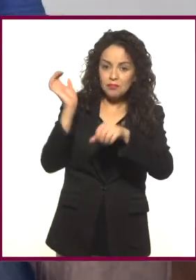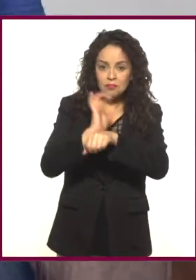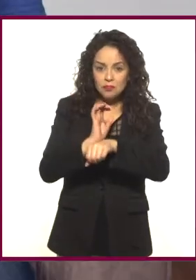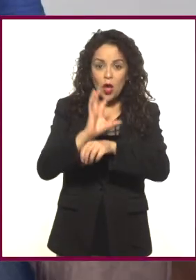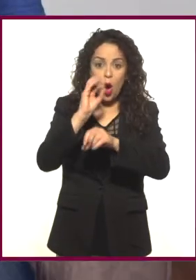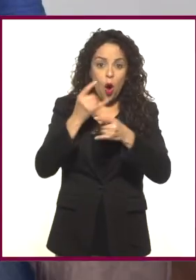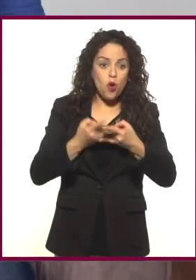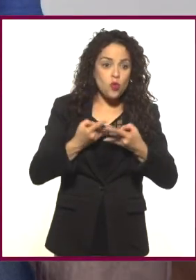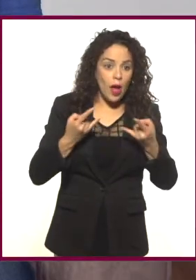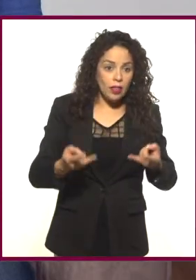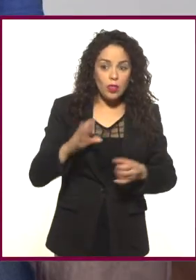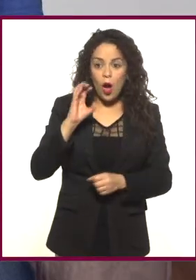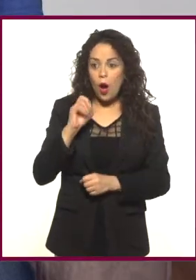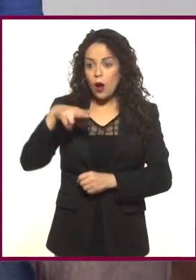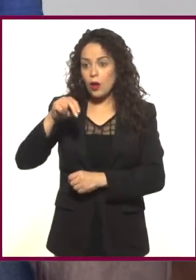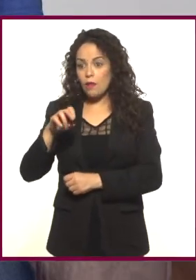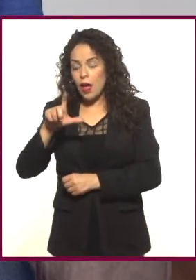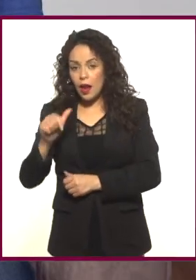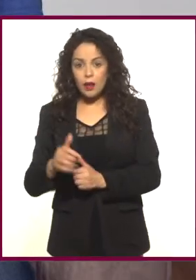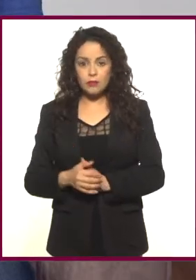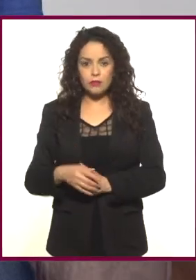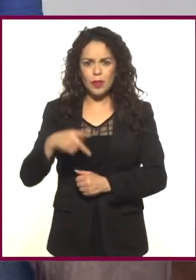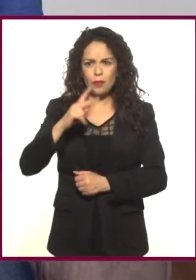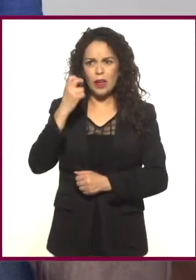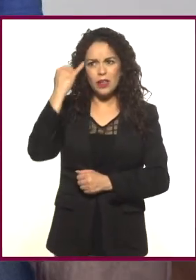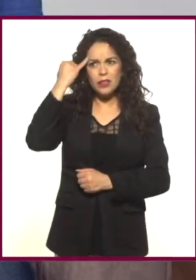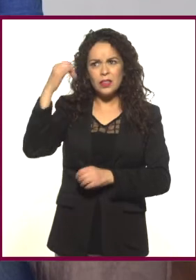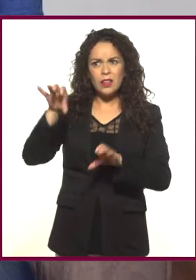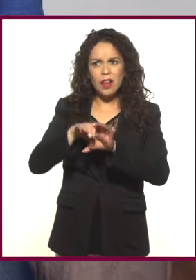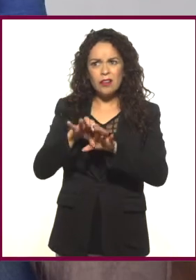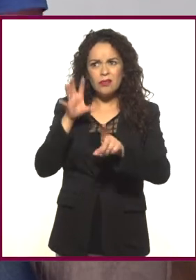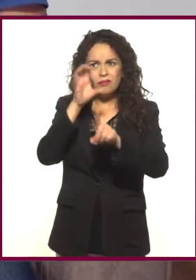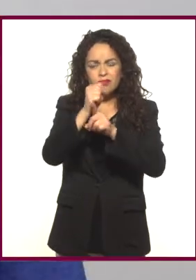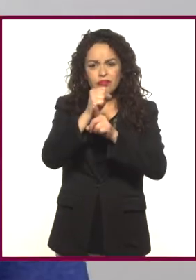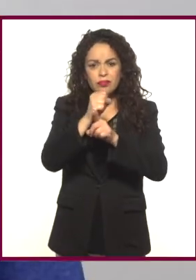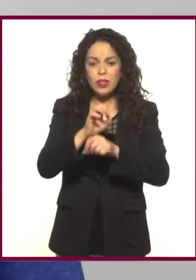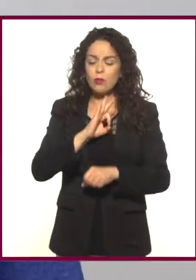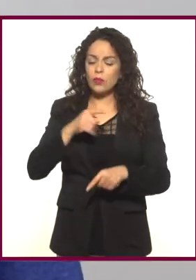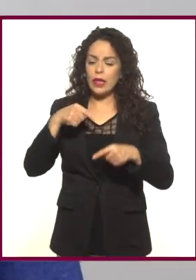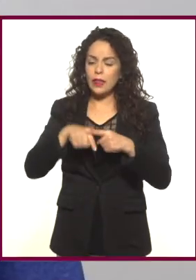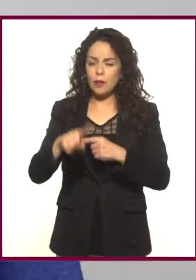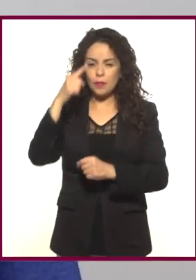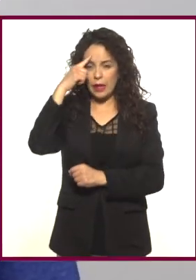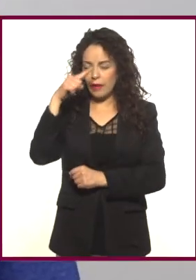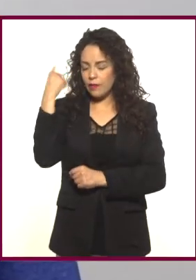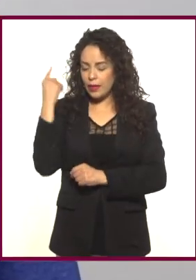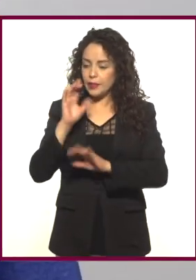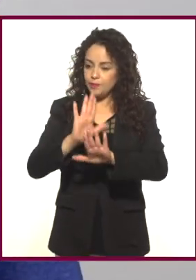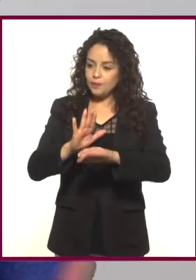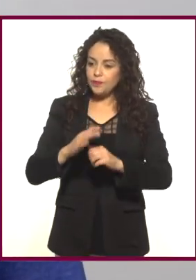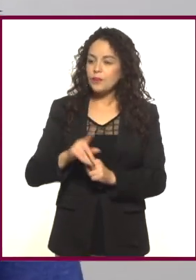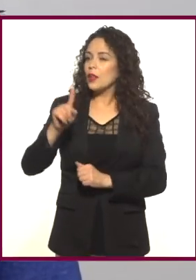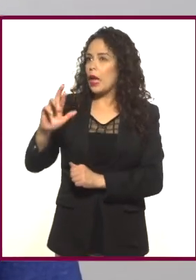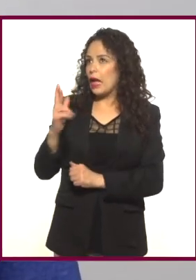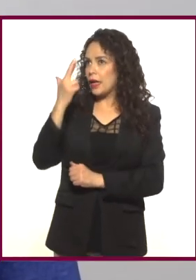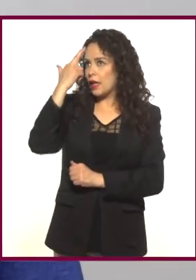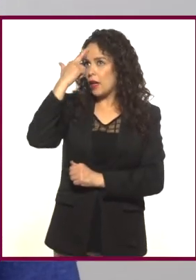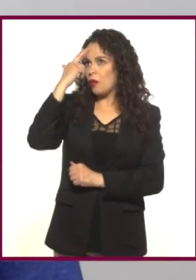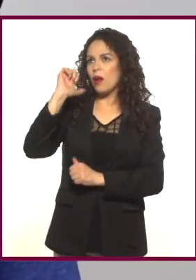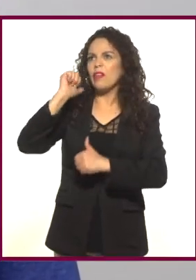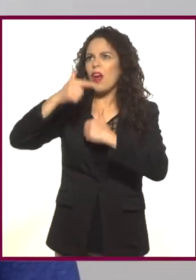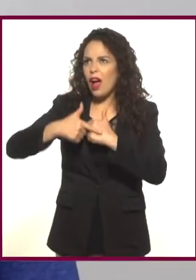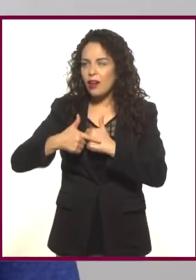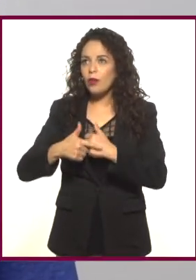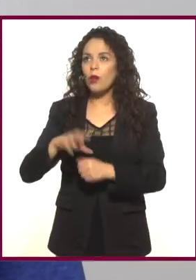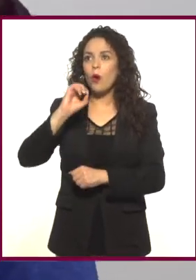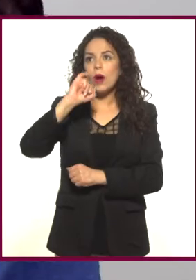O una novela. Pero, ¿cómo llegas a una idea así? Puedes partir de una situación sencilla. Un recuerdo, una